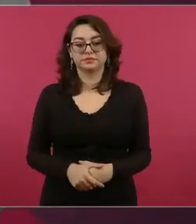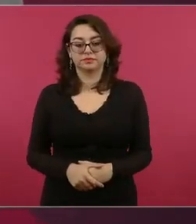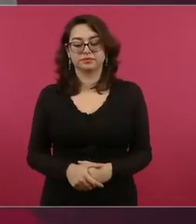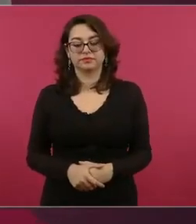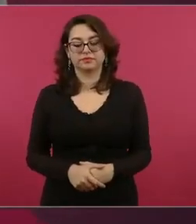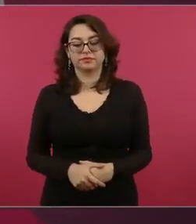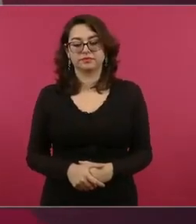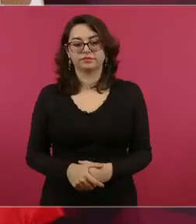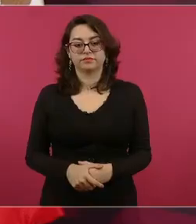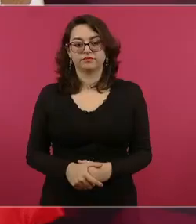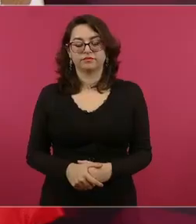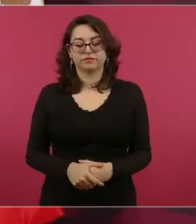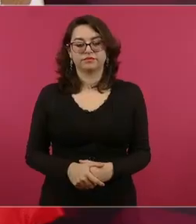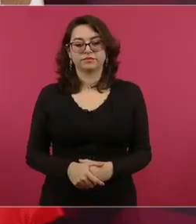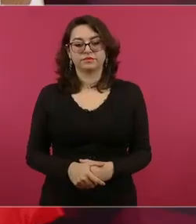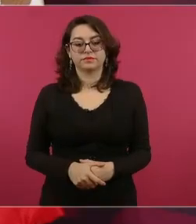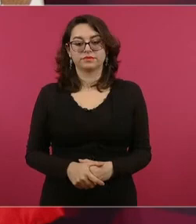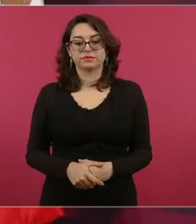además.